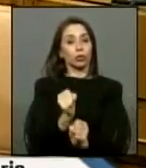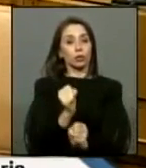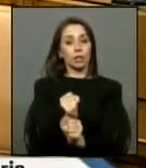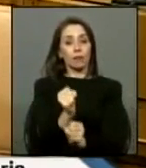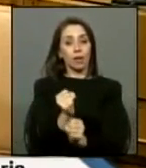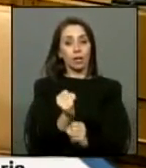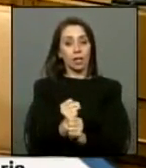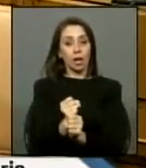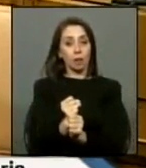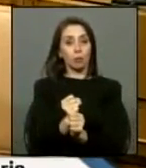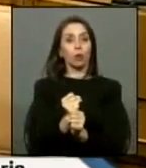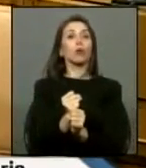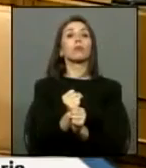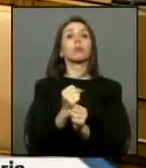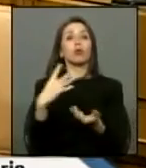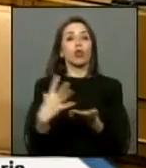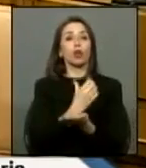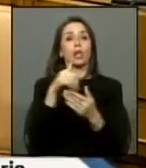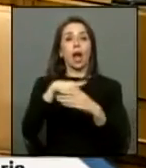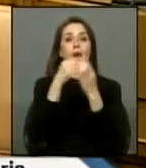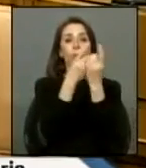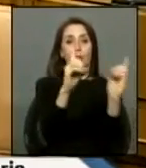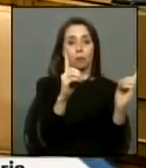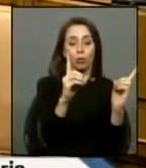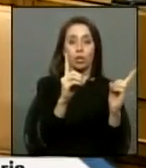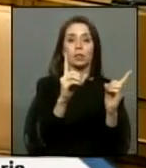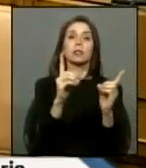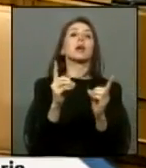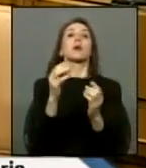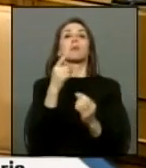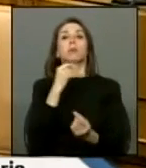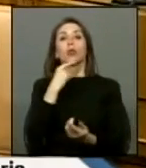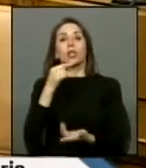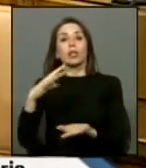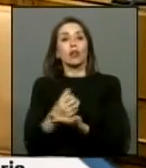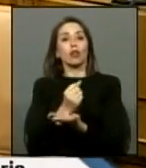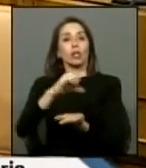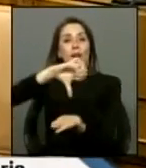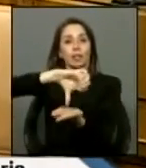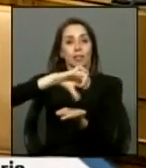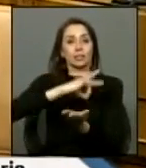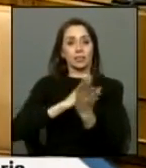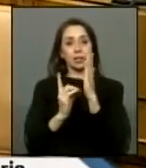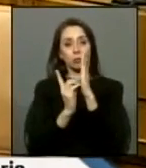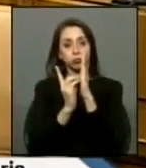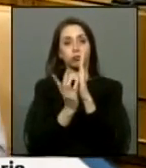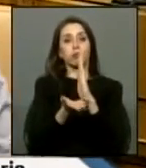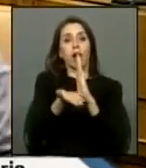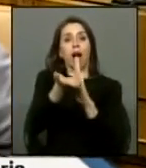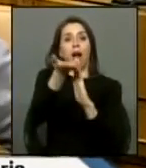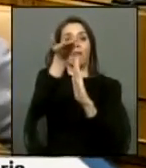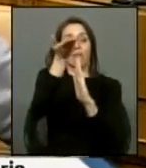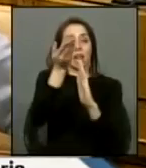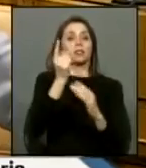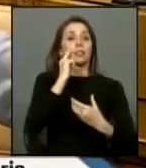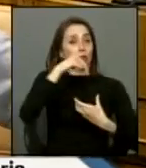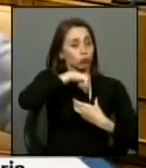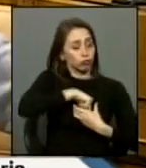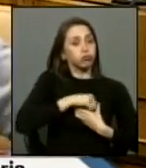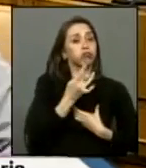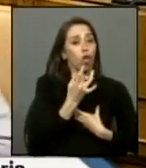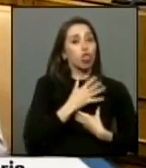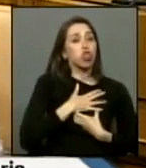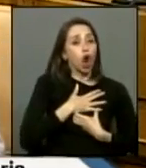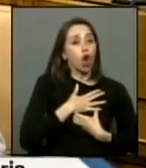por buscar una democracia por buscar que realmente nuestro país avance dentro de los dolores que tuvo